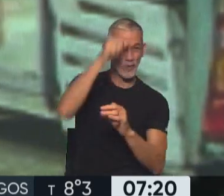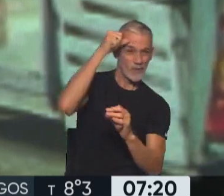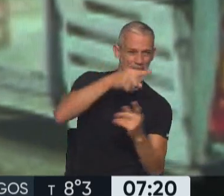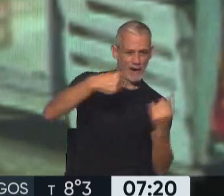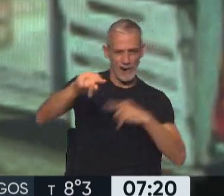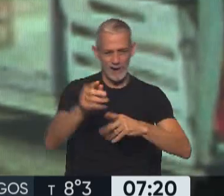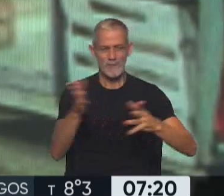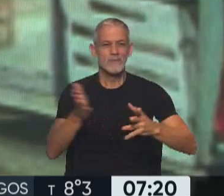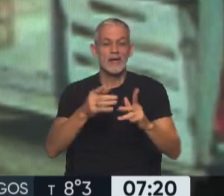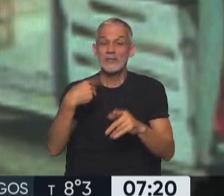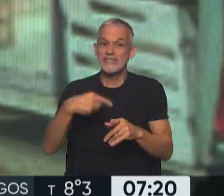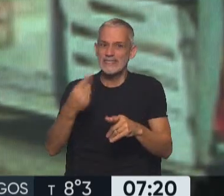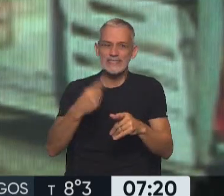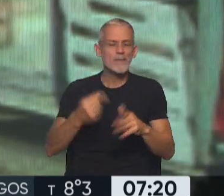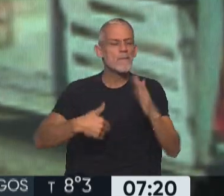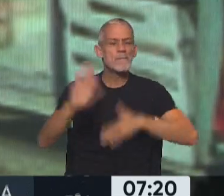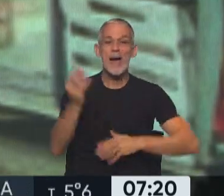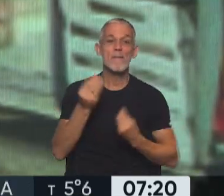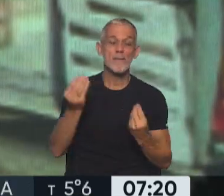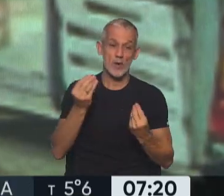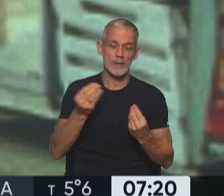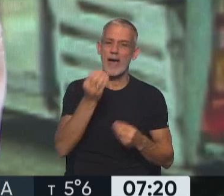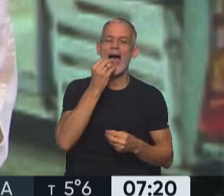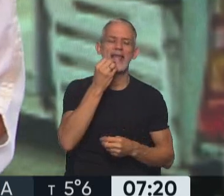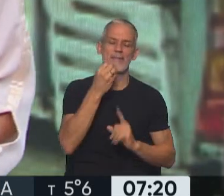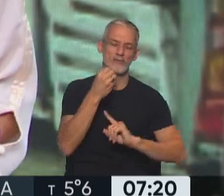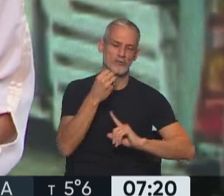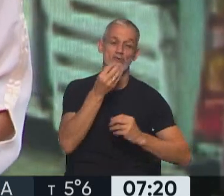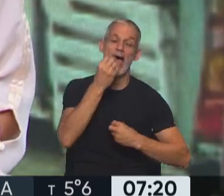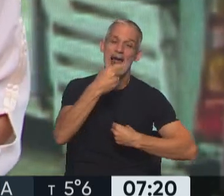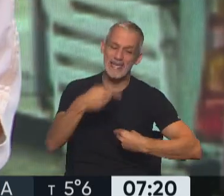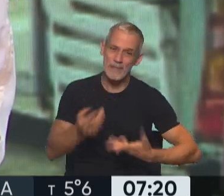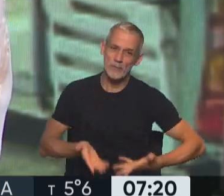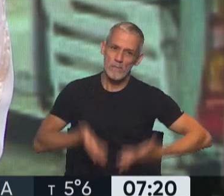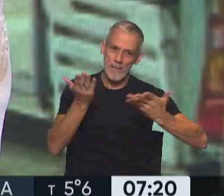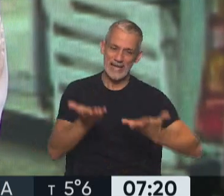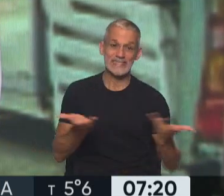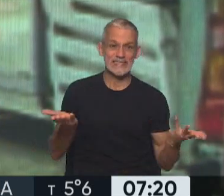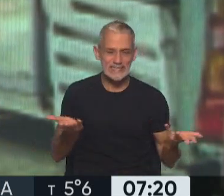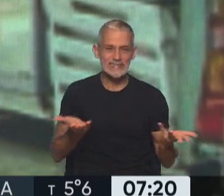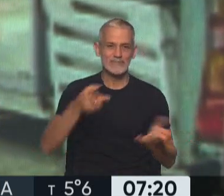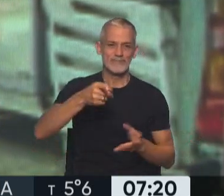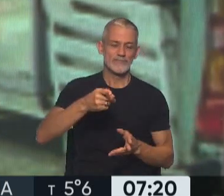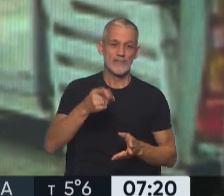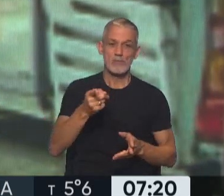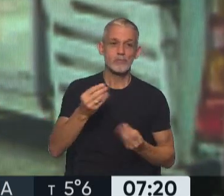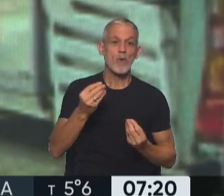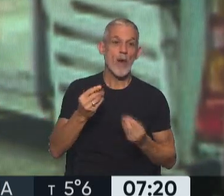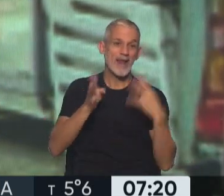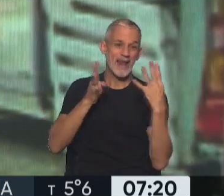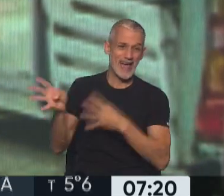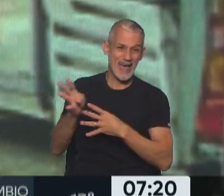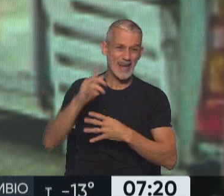alto, pero sin duda el dato va a pasar por el de los alimentos, porque vas a tener como te pega de lleno la guerra en